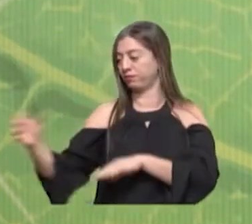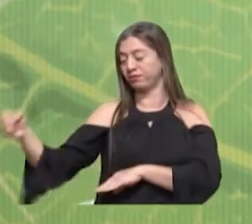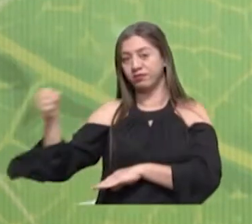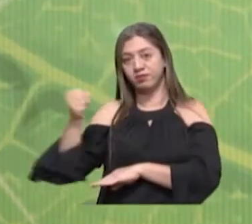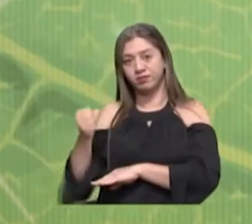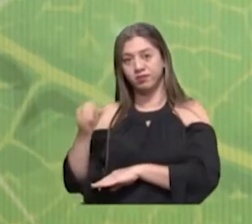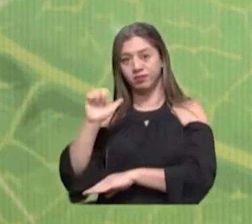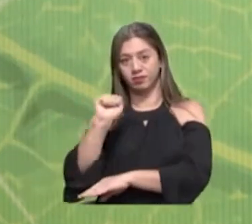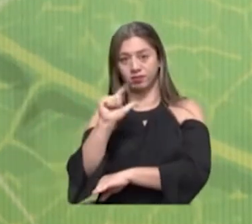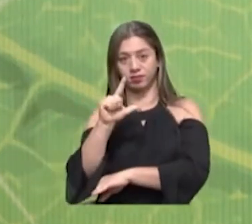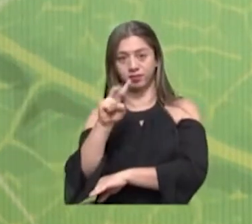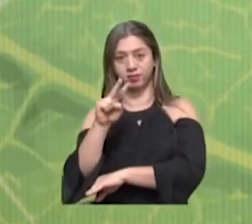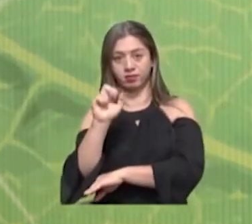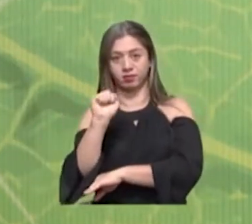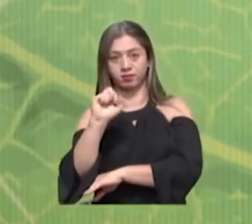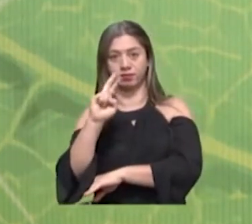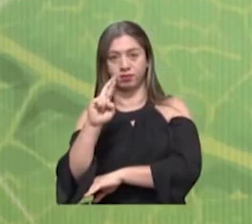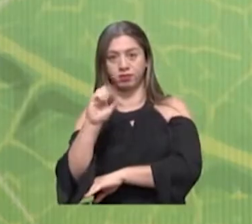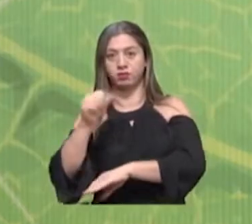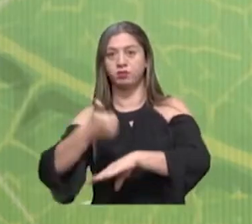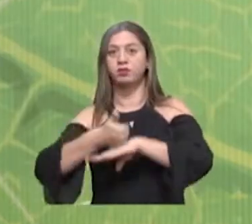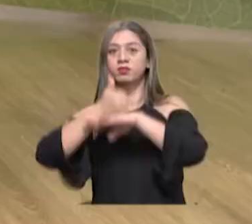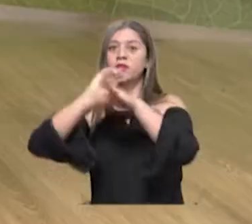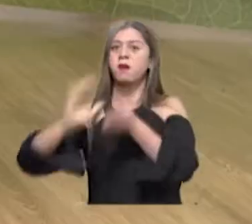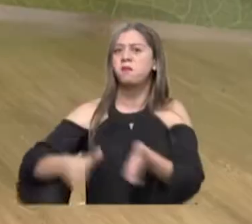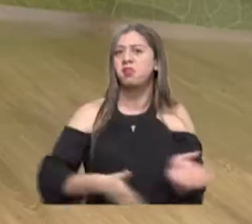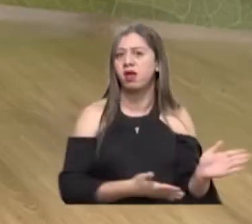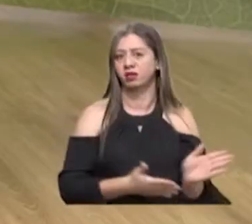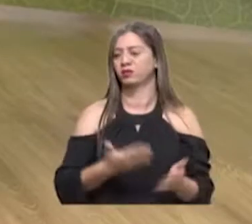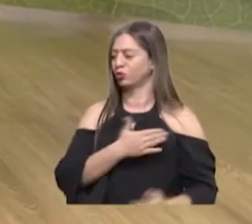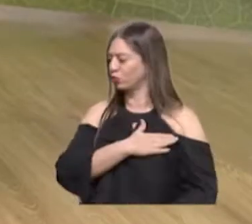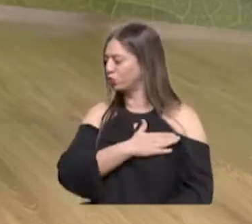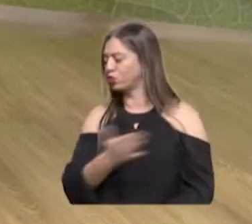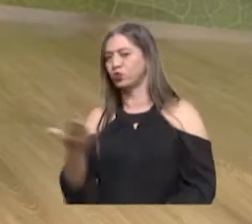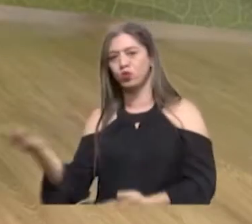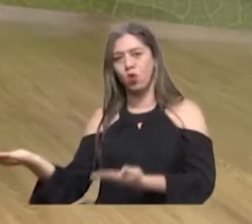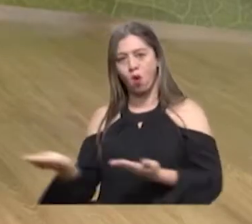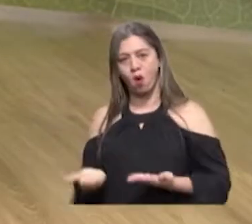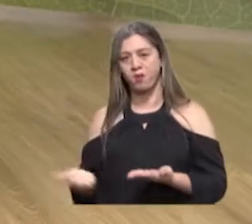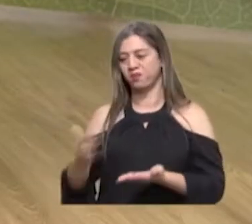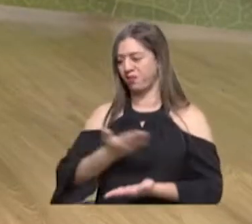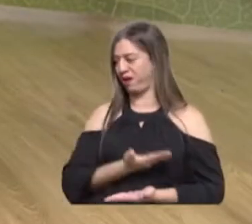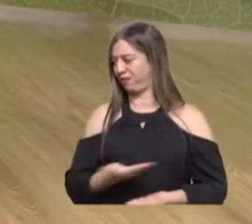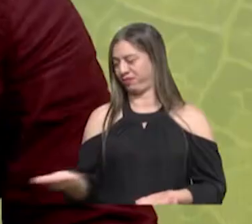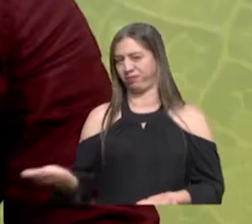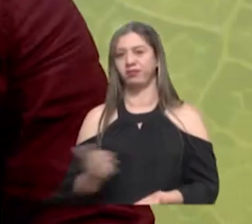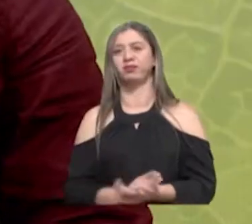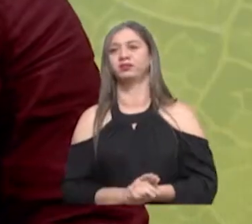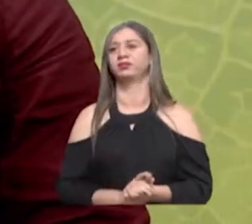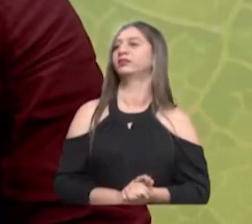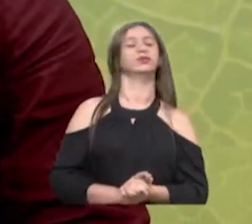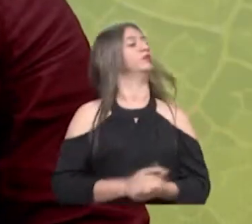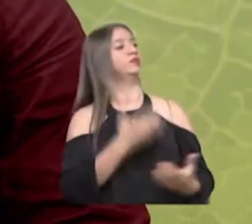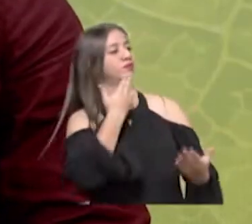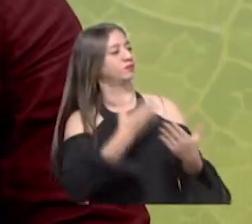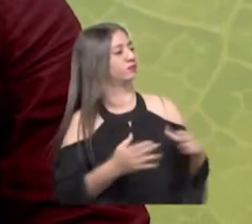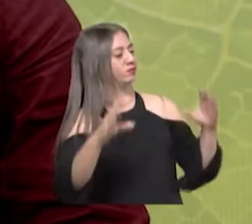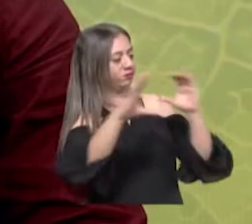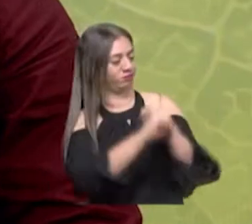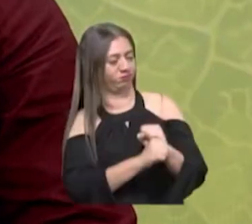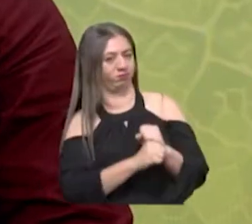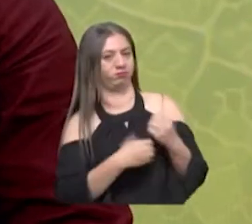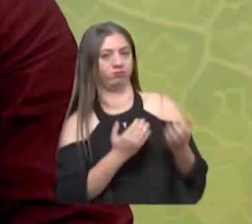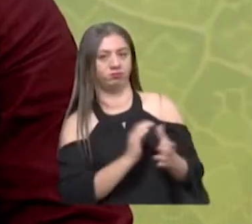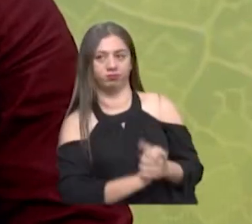a Álvaro Roldán, director de planeación de la corporación. Álvaro, gusto tenerlo aquí en nuestro programa. Bienvenido. Liliana, buenas noches. Un saludo